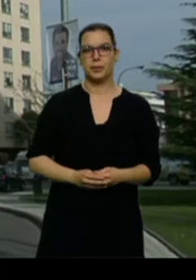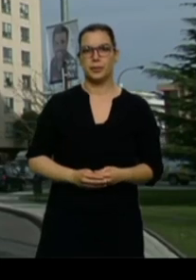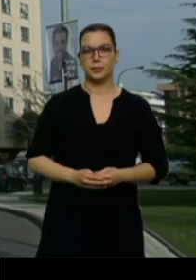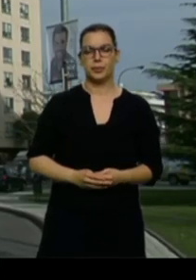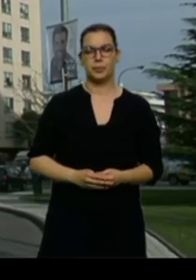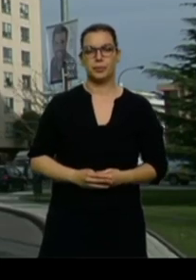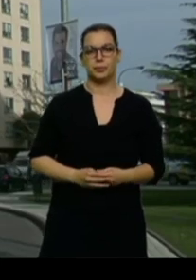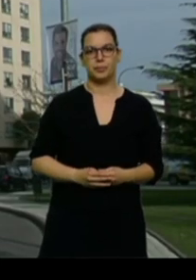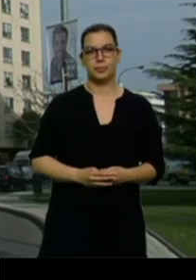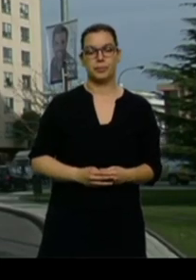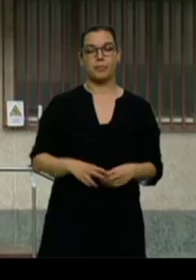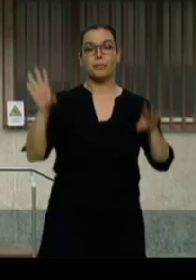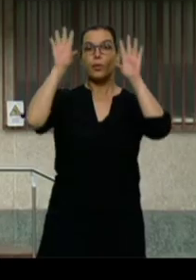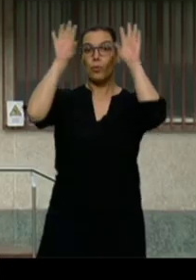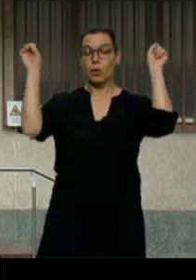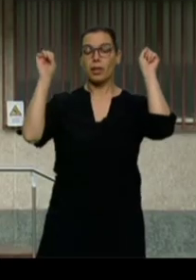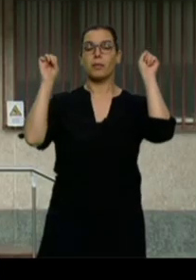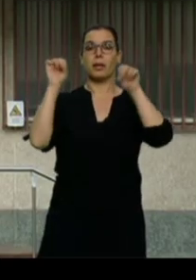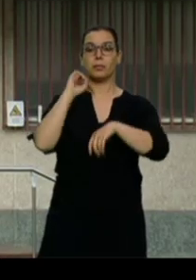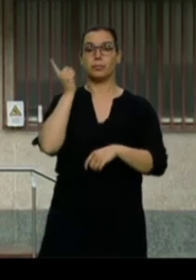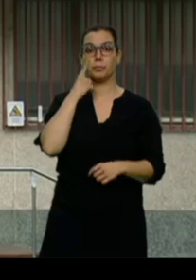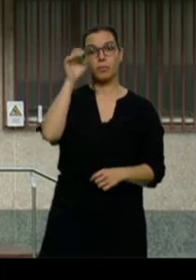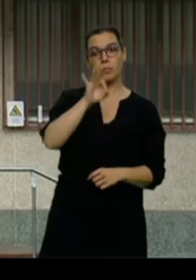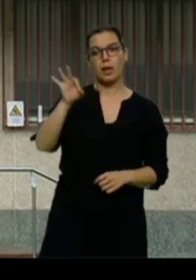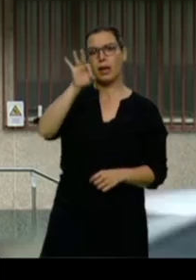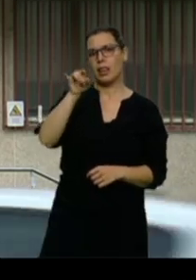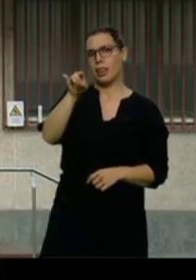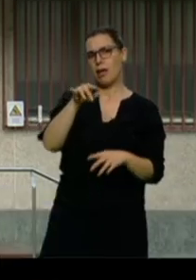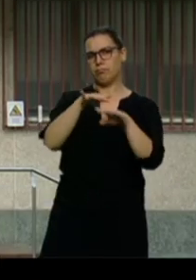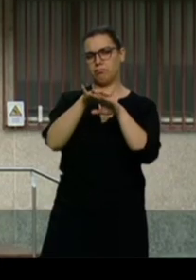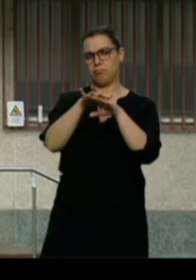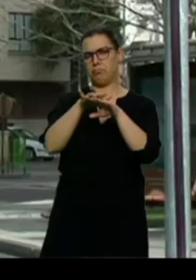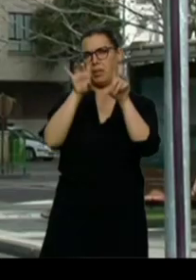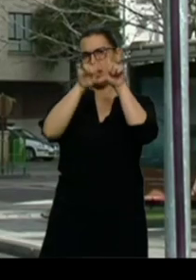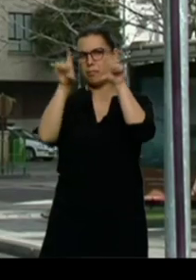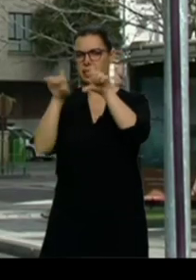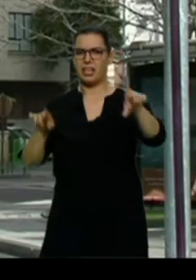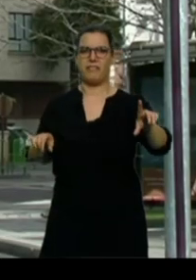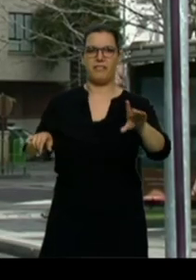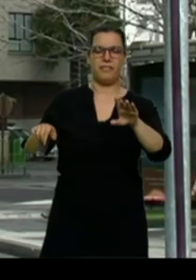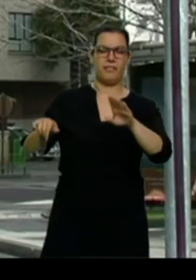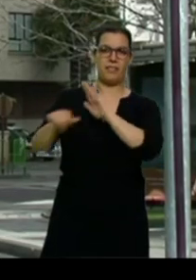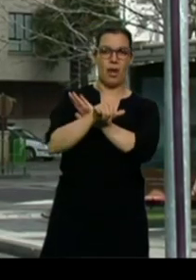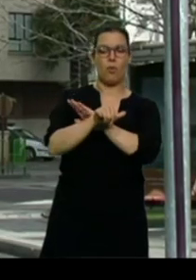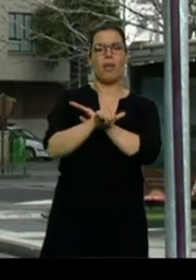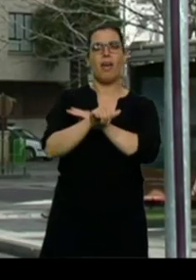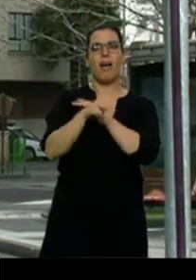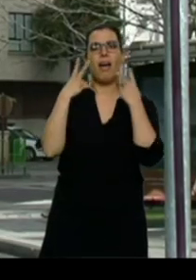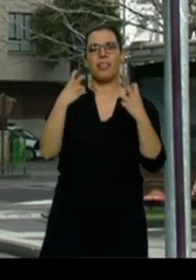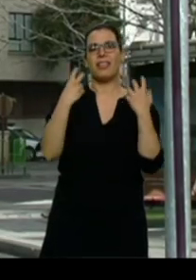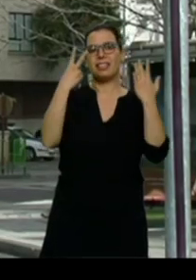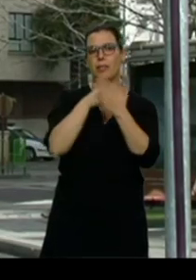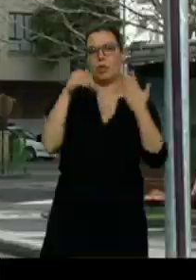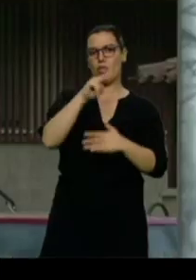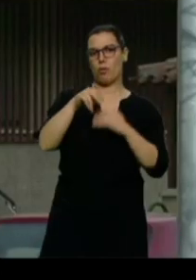Y la Guardia Civil ha desarticulado en Palencia una trama empresarial que habría defraudado a Hacienda más de 7 millones de euros. Estaba constituida